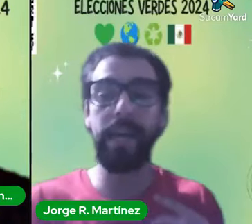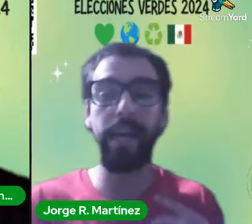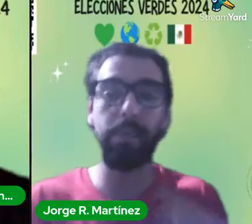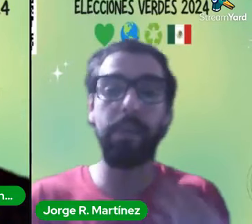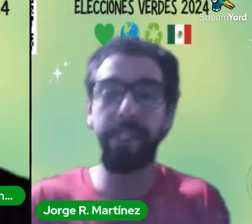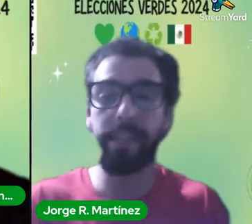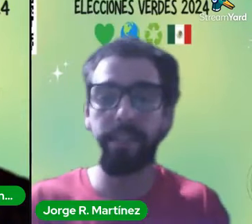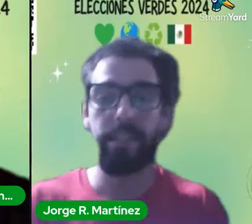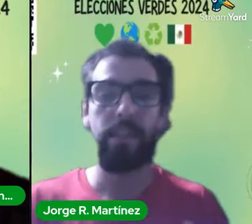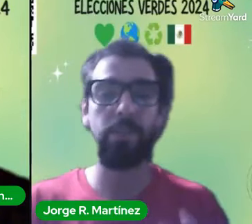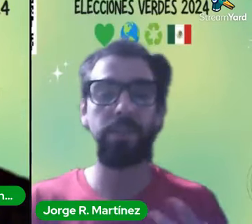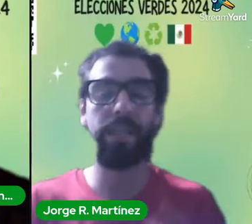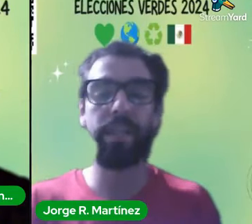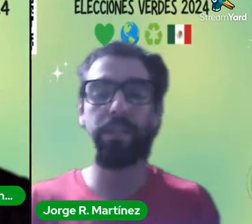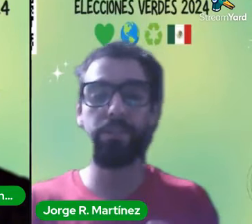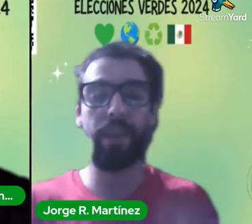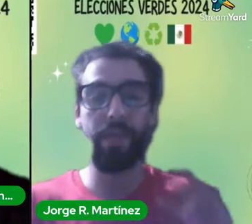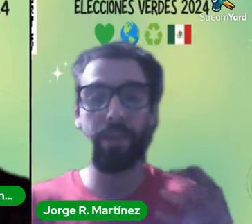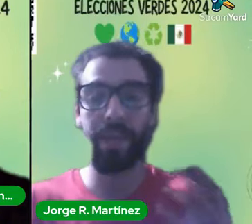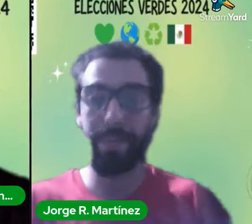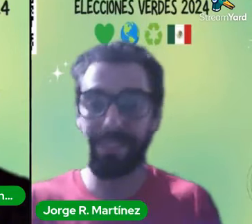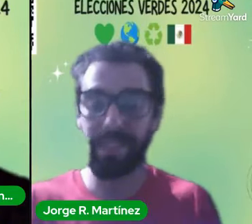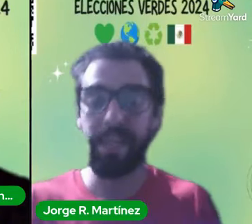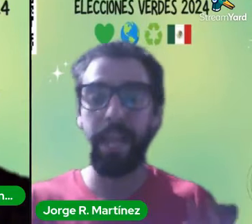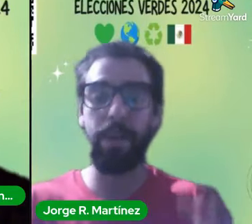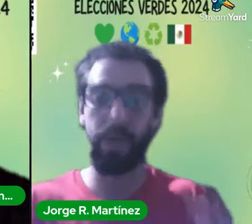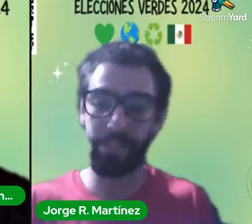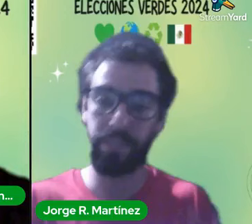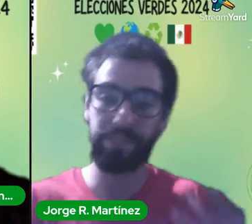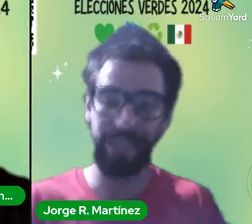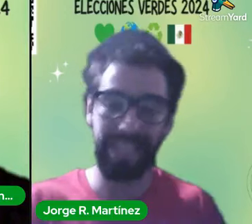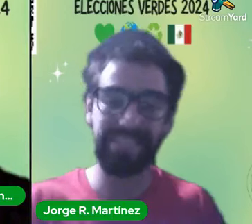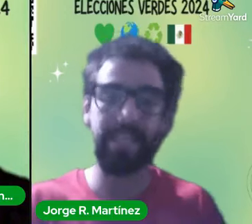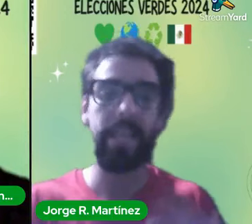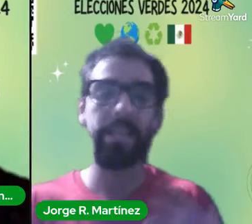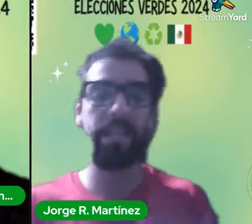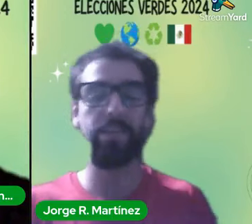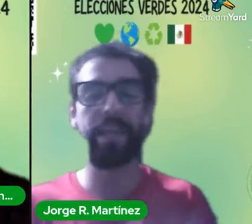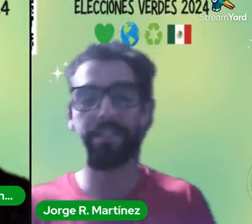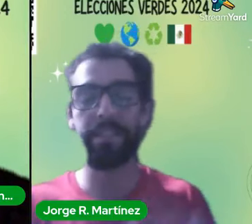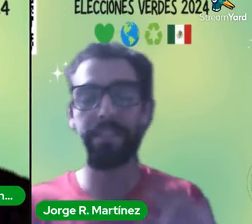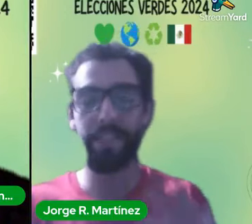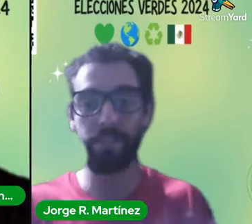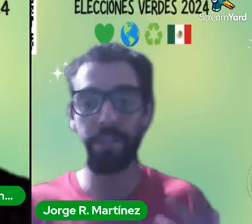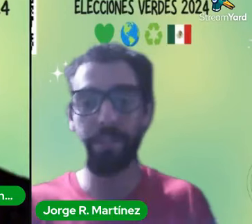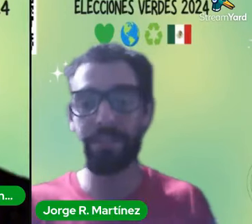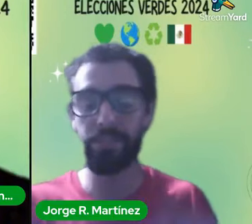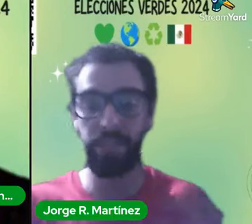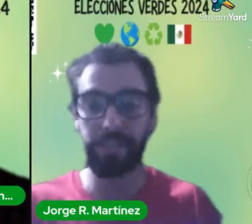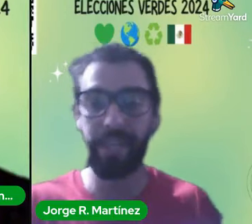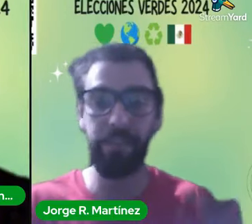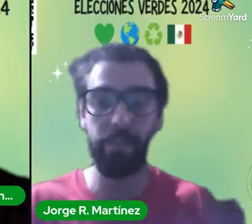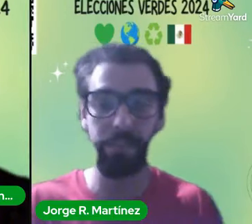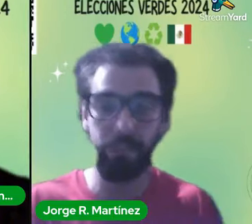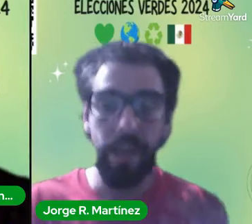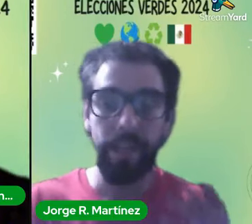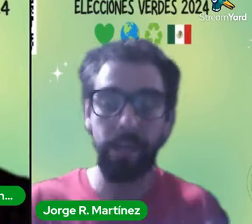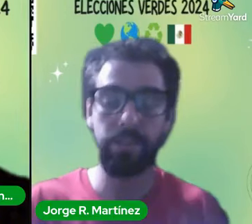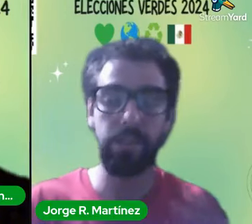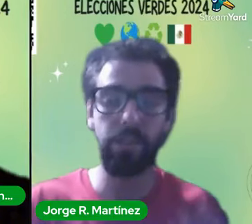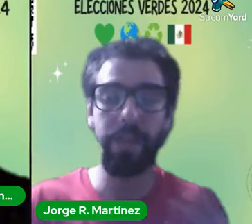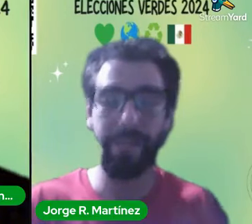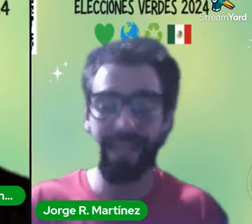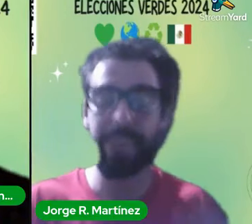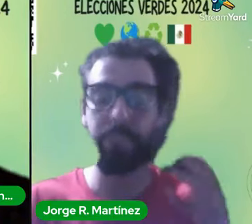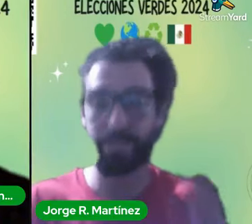esa bolita nos queda de nuestro lado de la mesa el balón está en nuestra cancha de ayudar a transversalizar los temas y socializar la información que